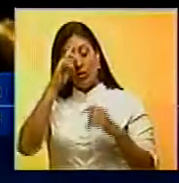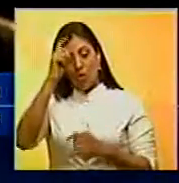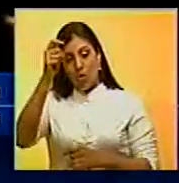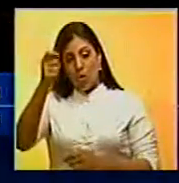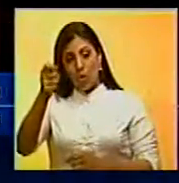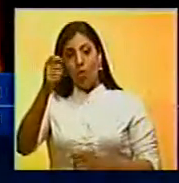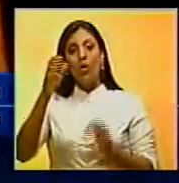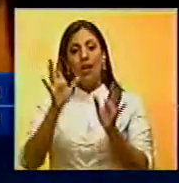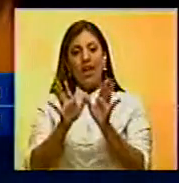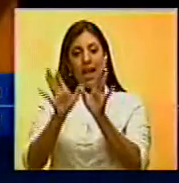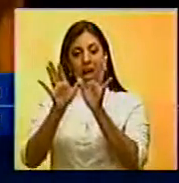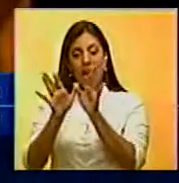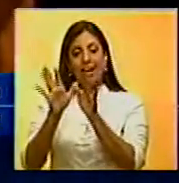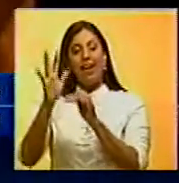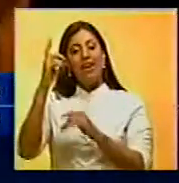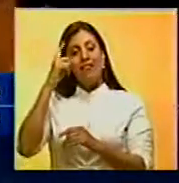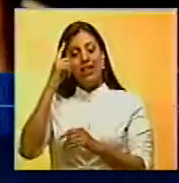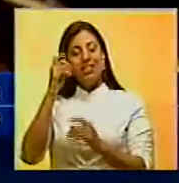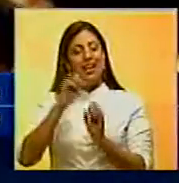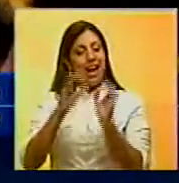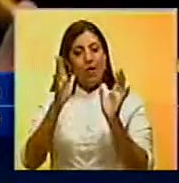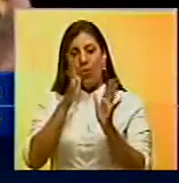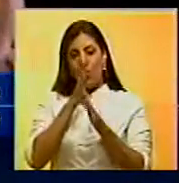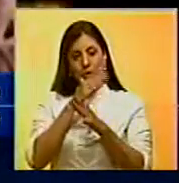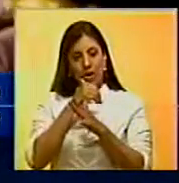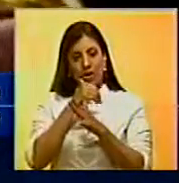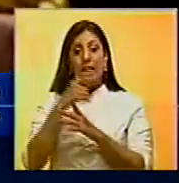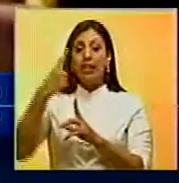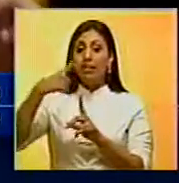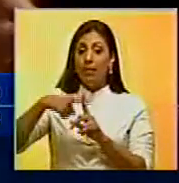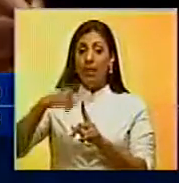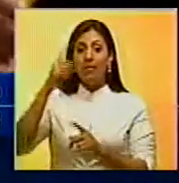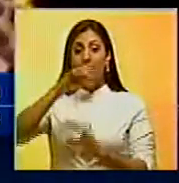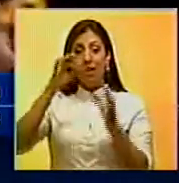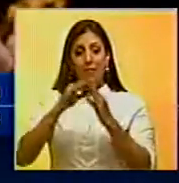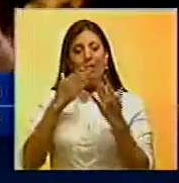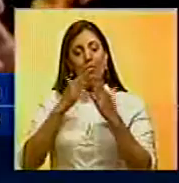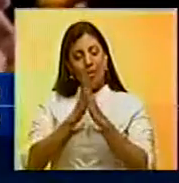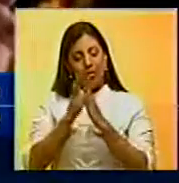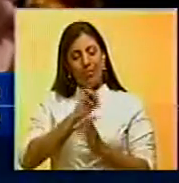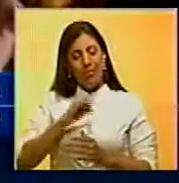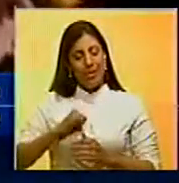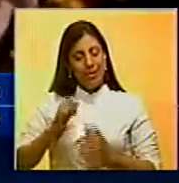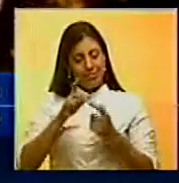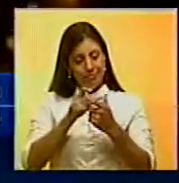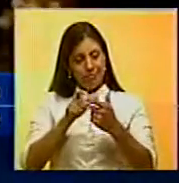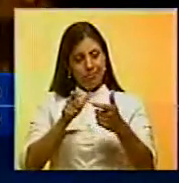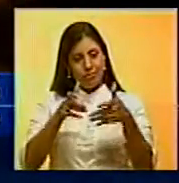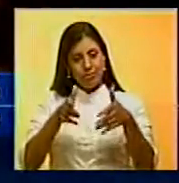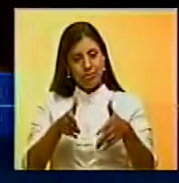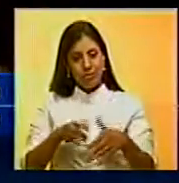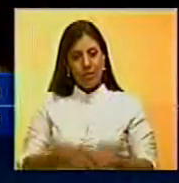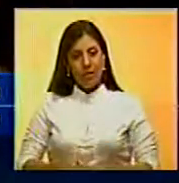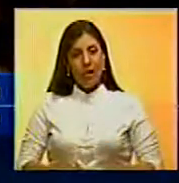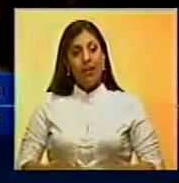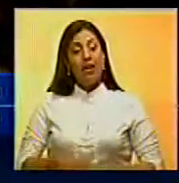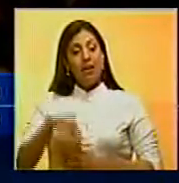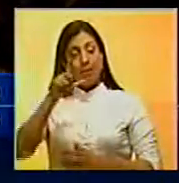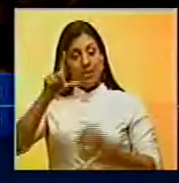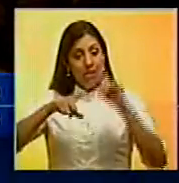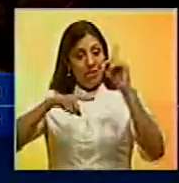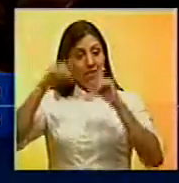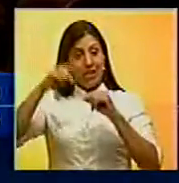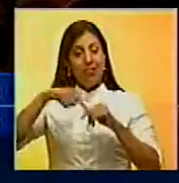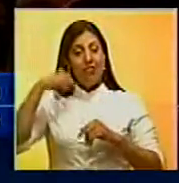homenaje en Los Ángeles en una fecha aún por determinar, añadiendo que la familia pide privacidad durante el periodo de duelo. Estrellas de la